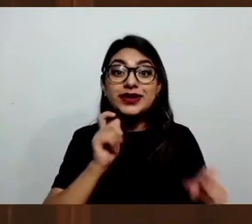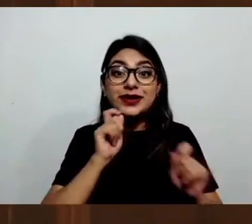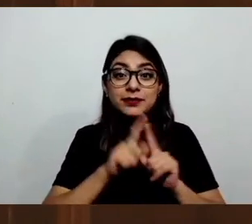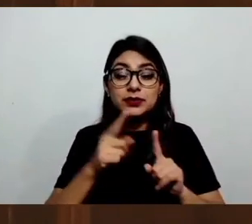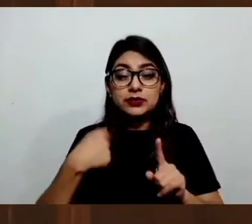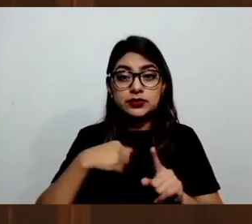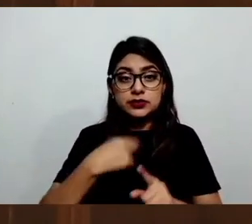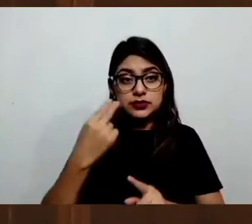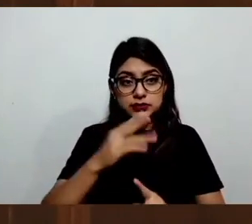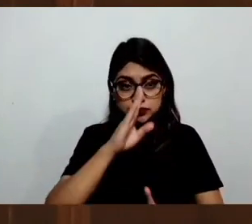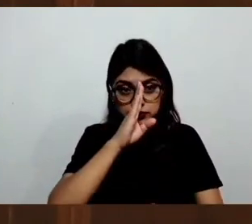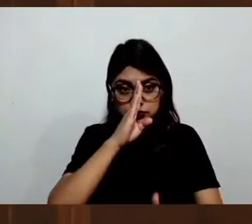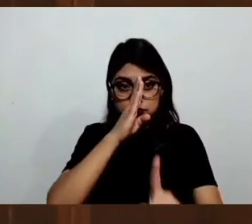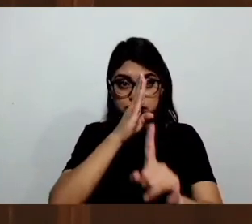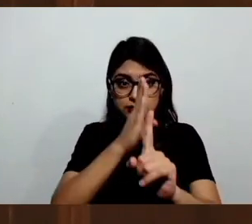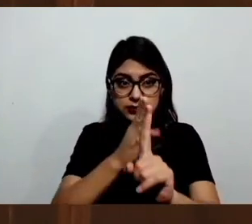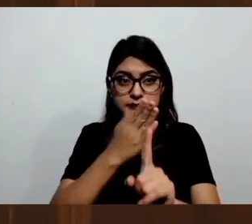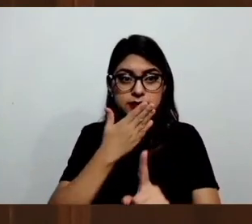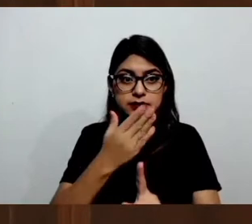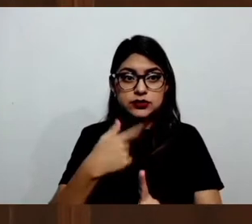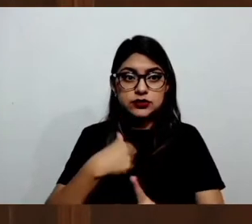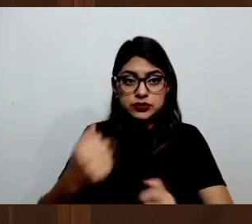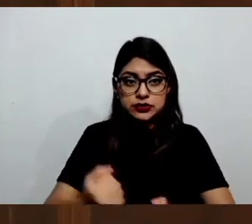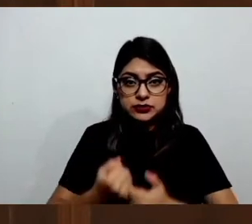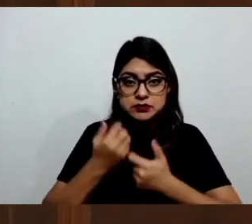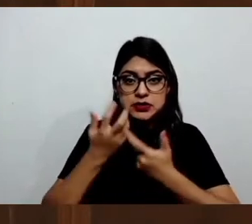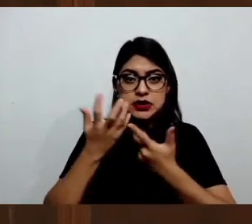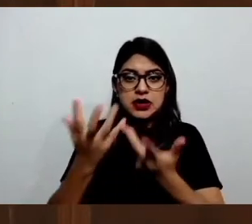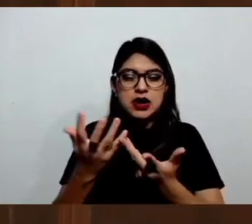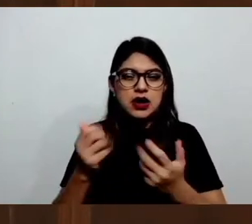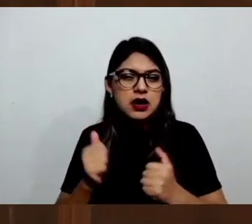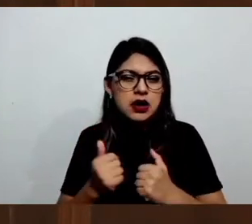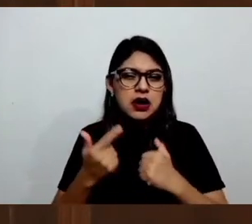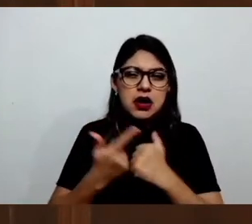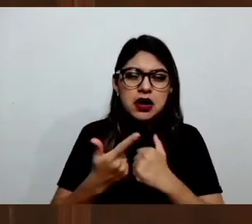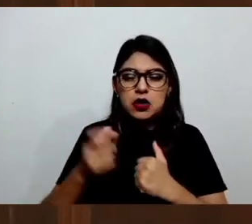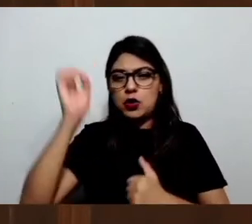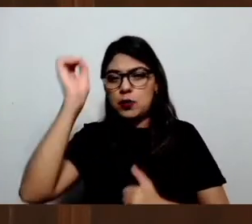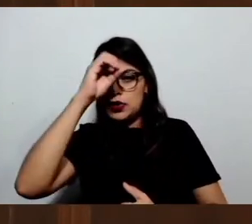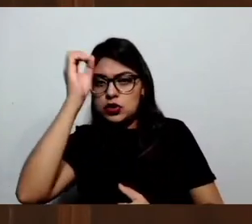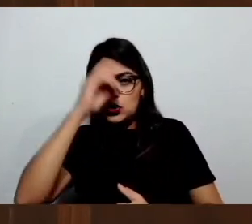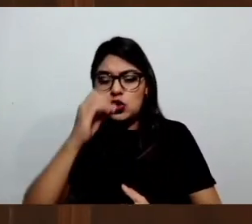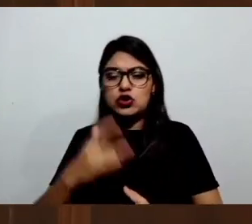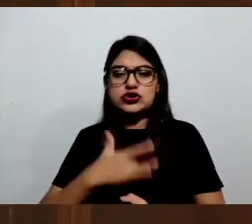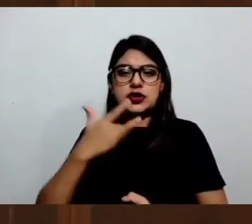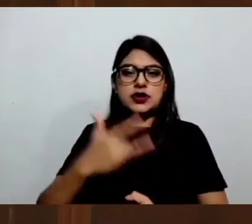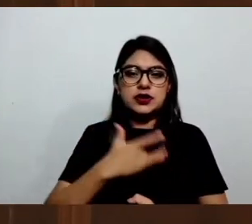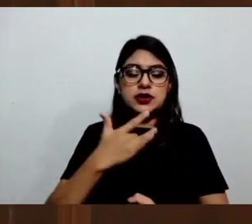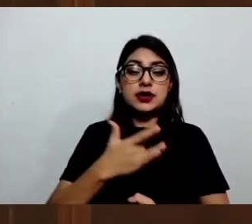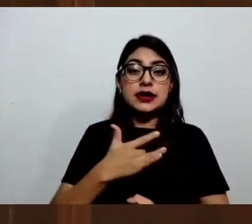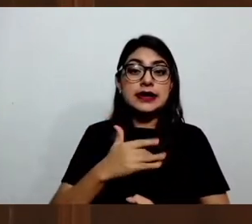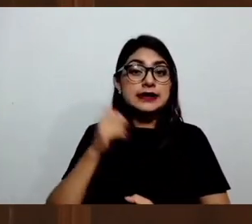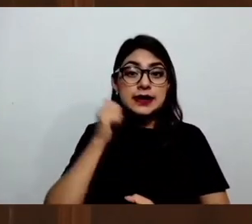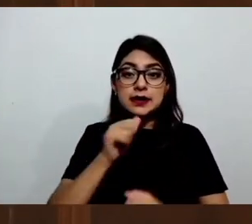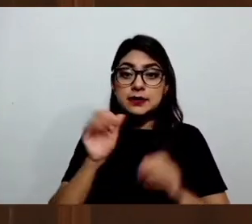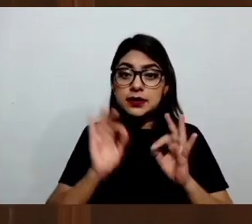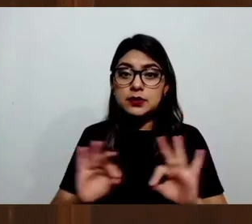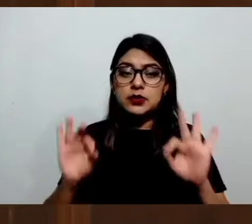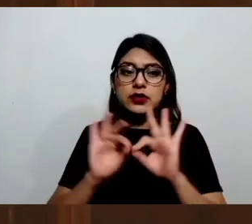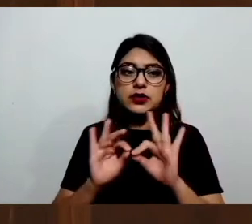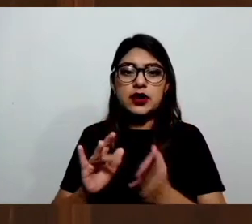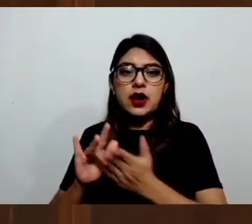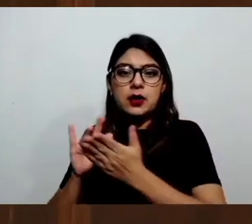Y para poder expresar un concepto, una opinión, sí necesitamos apoyarnos de manera clara y contundente